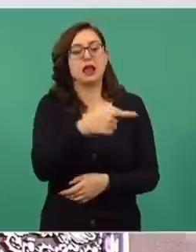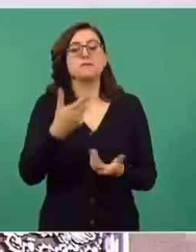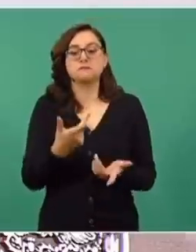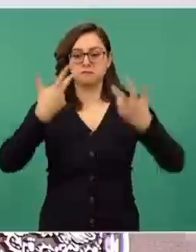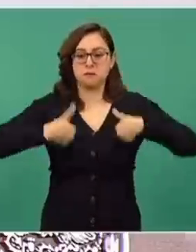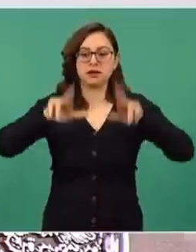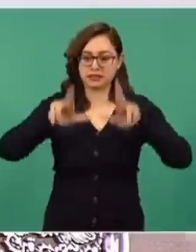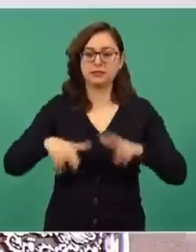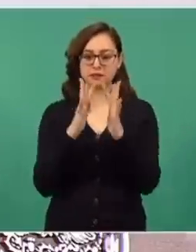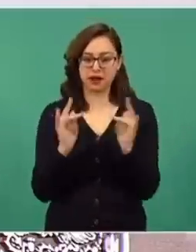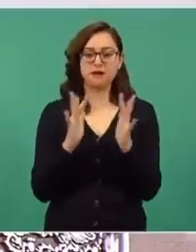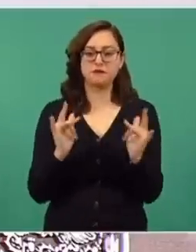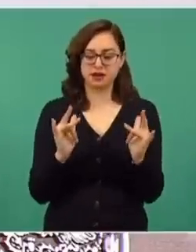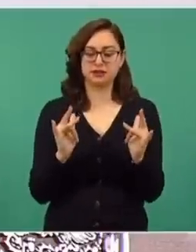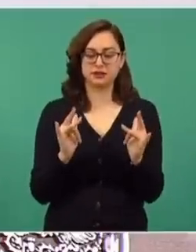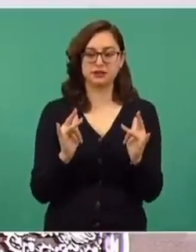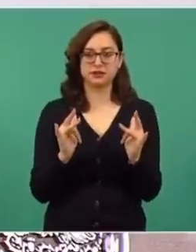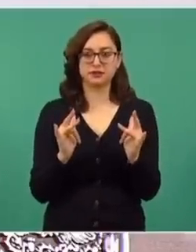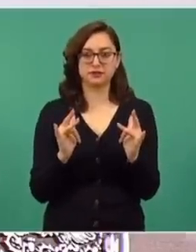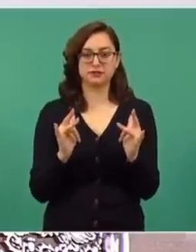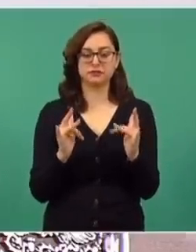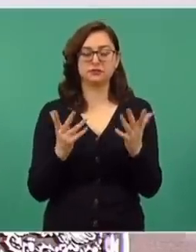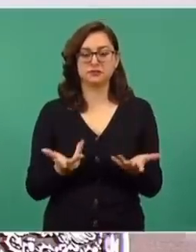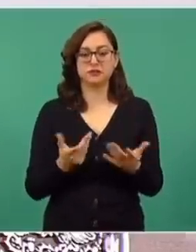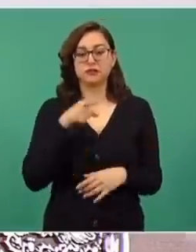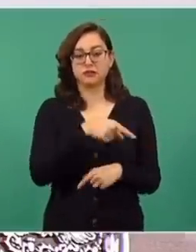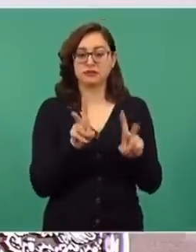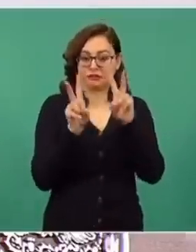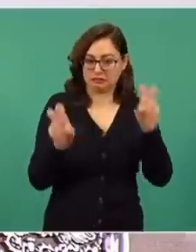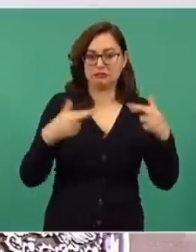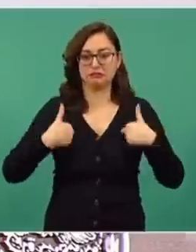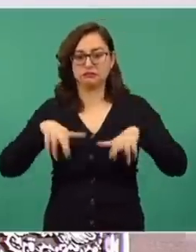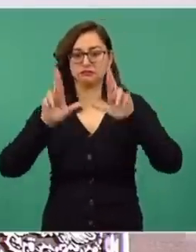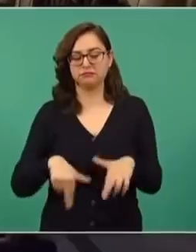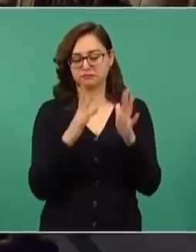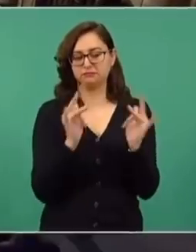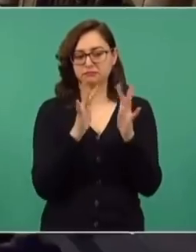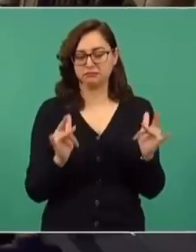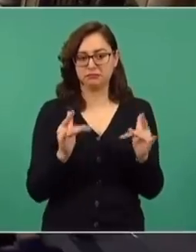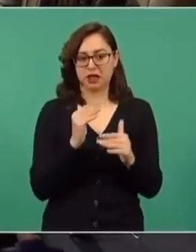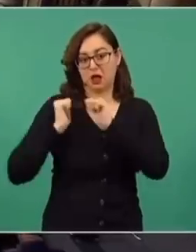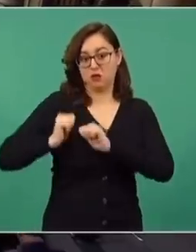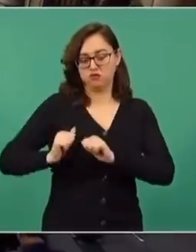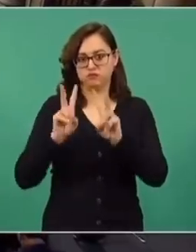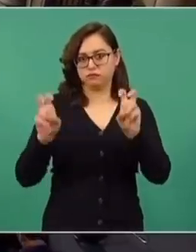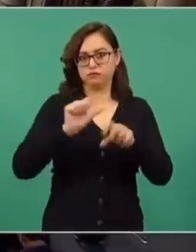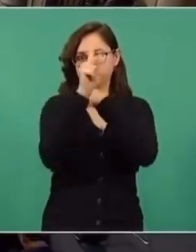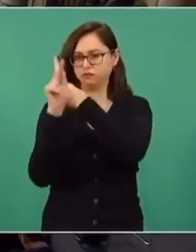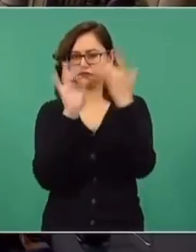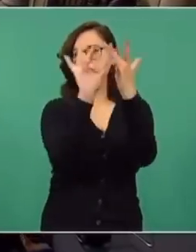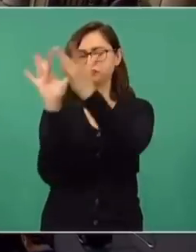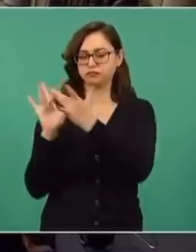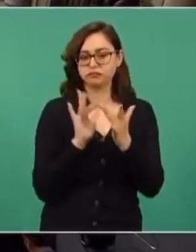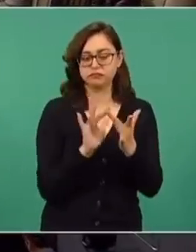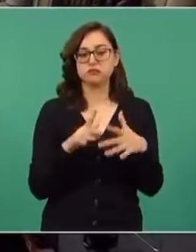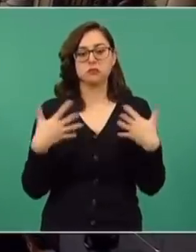canciller de Francia, ministro de Asuntos Exteriores de Francia, por su